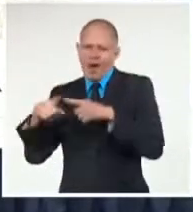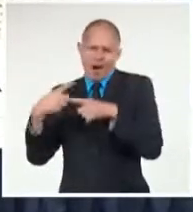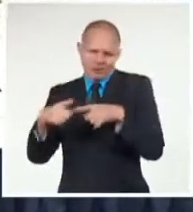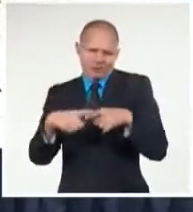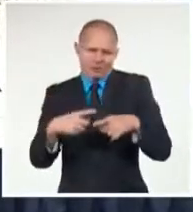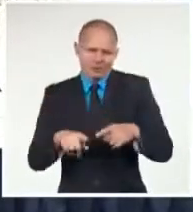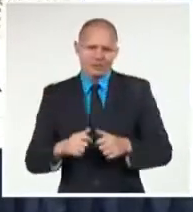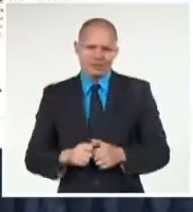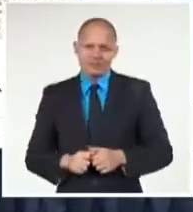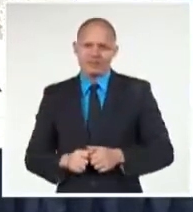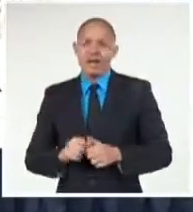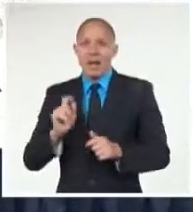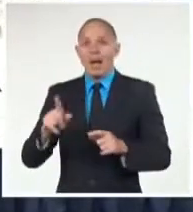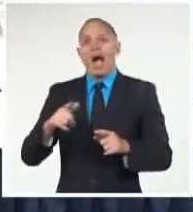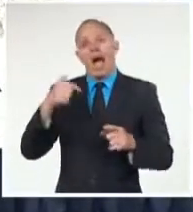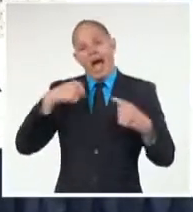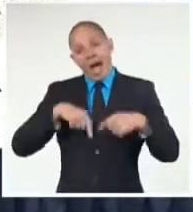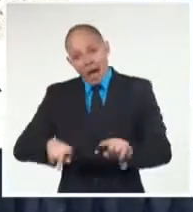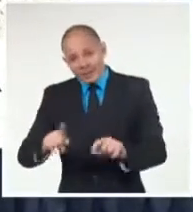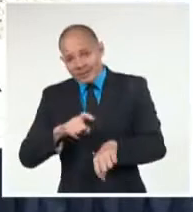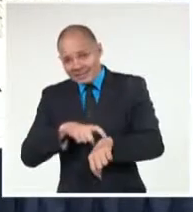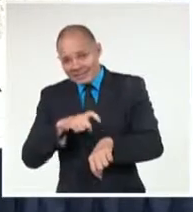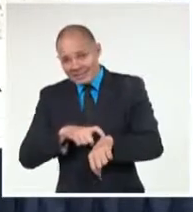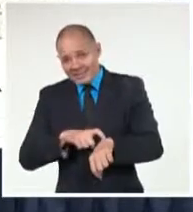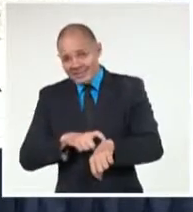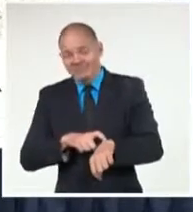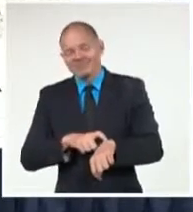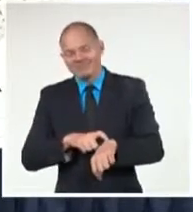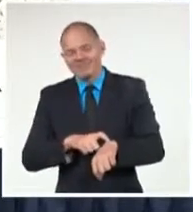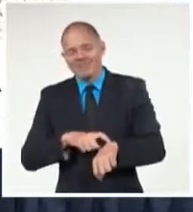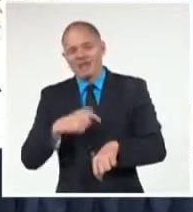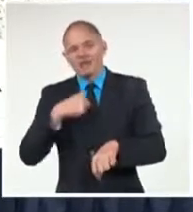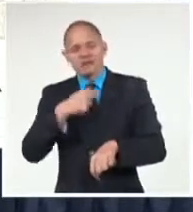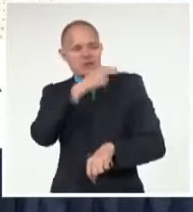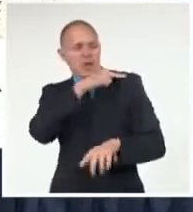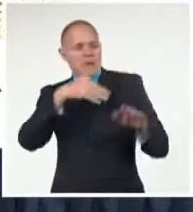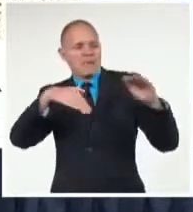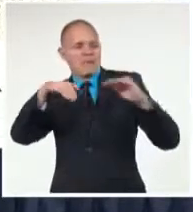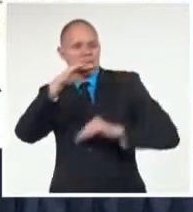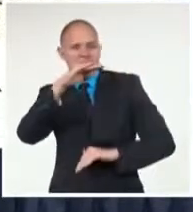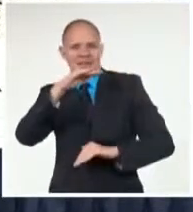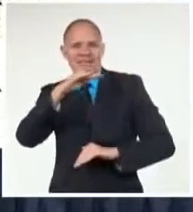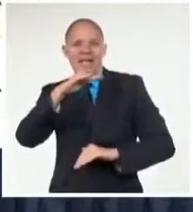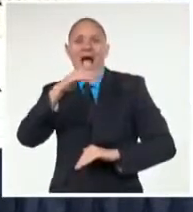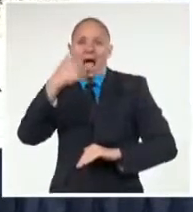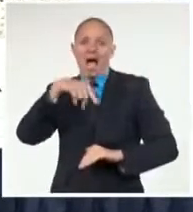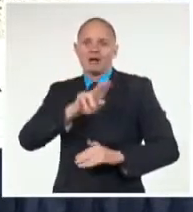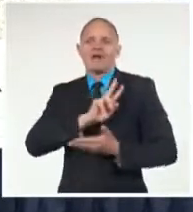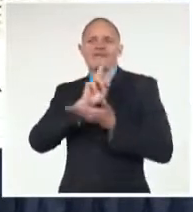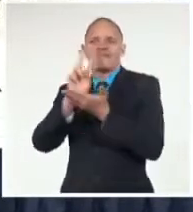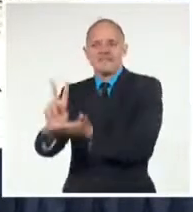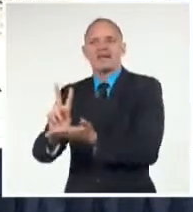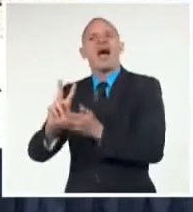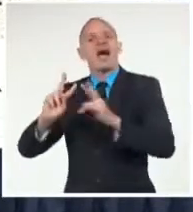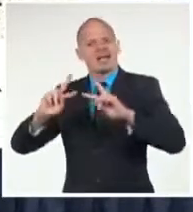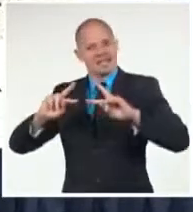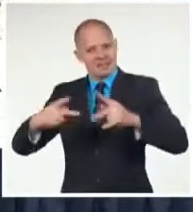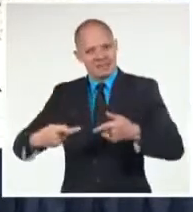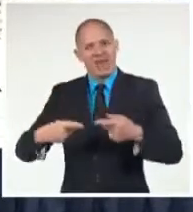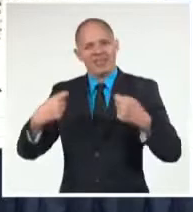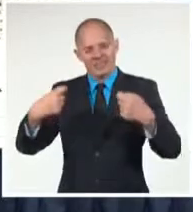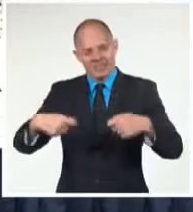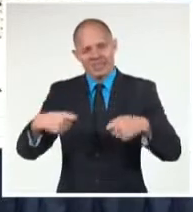de la oposición. Y ahora tengo que asegurarme de que yo haga una visita